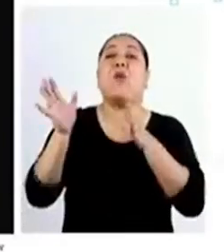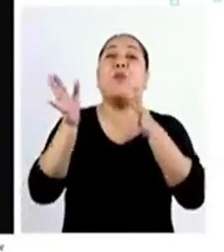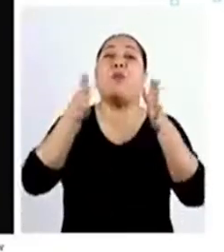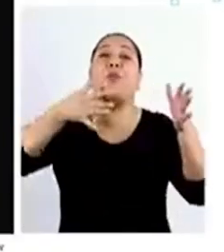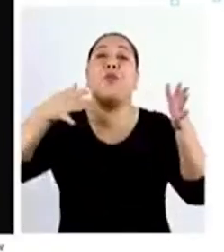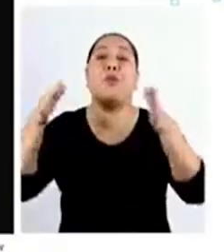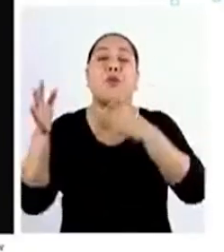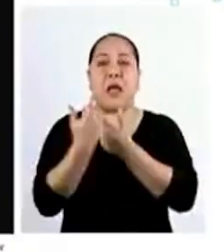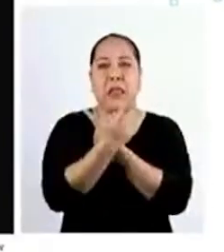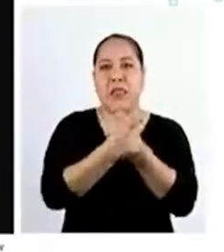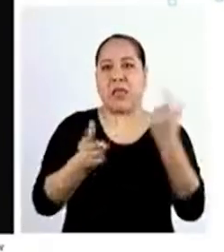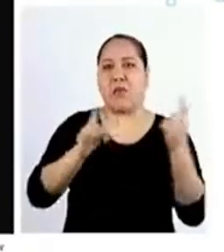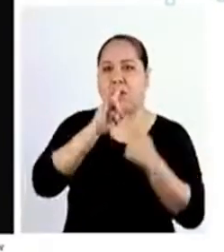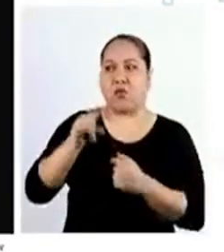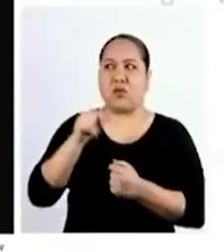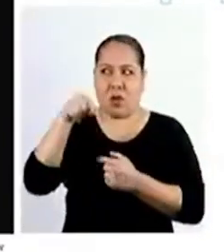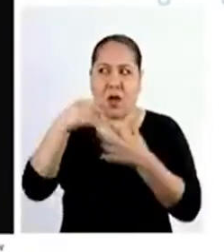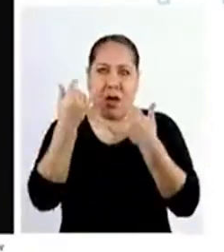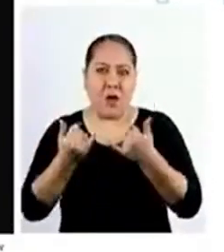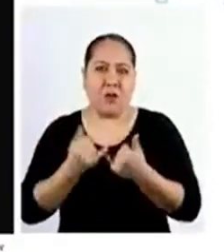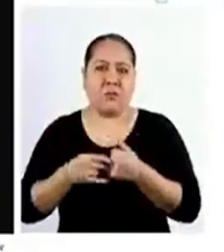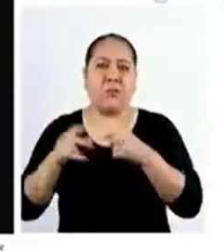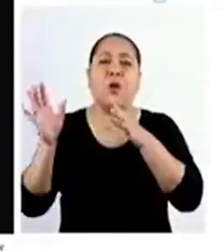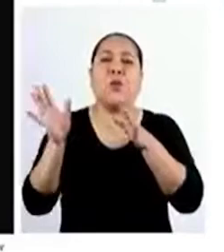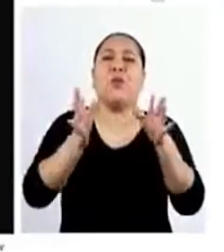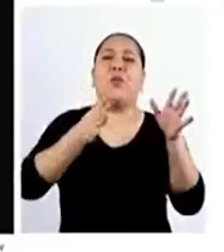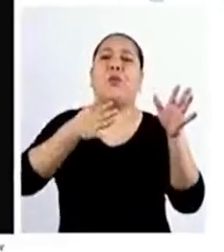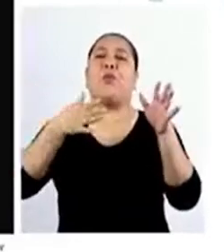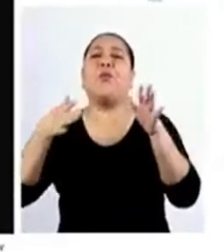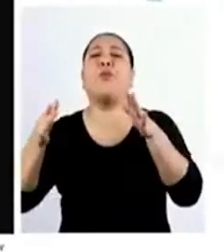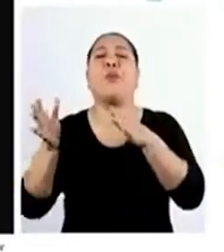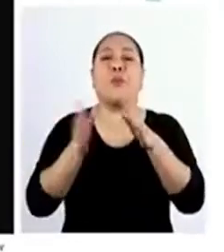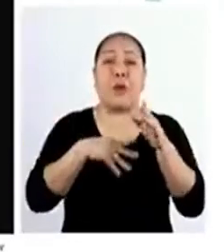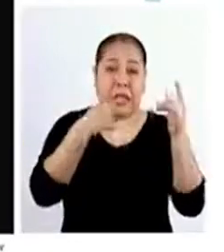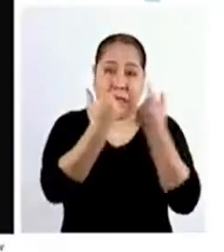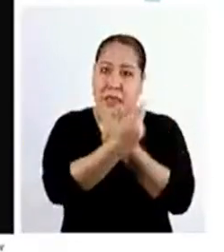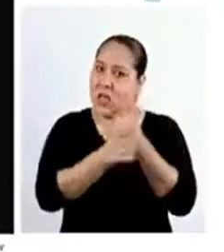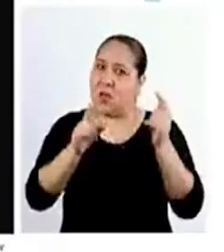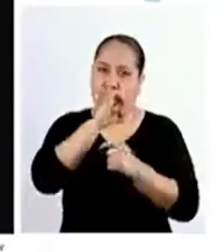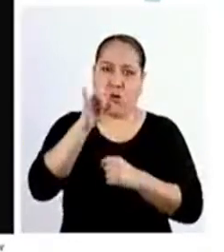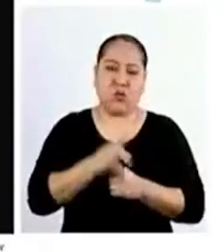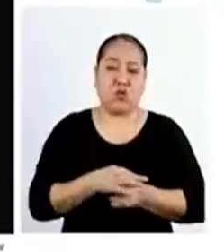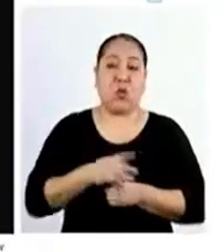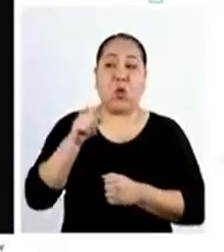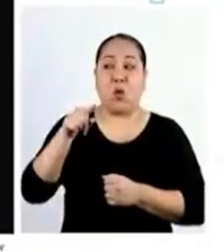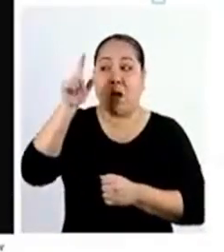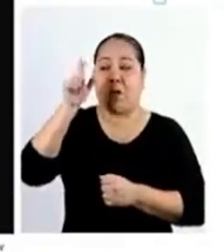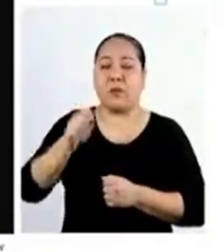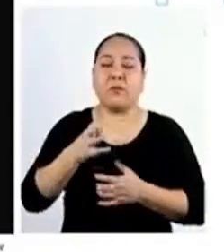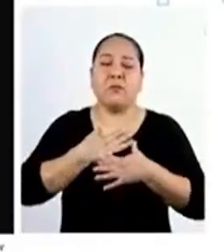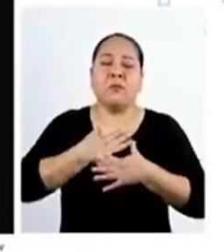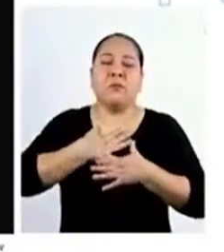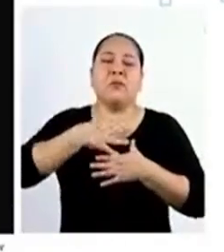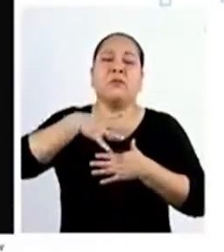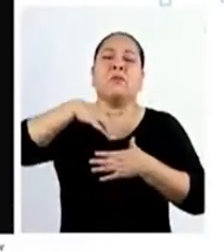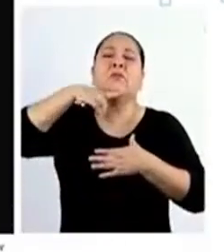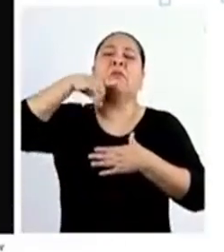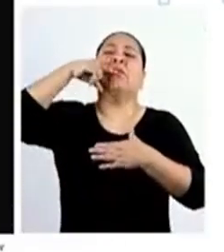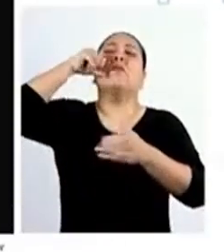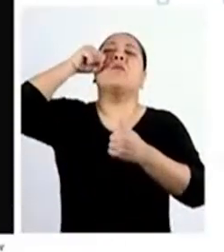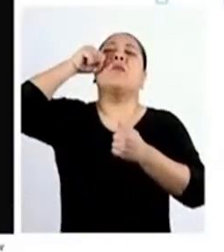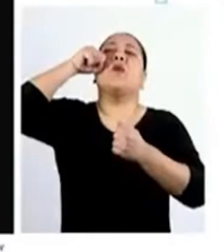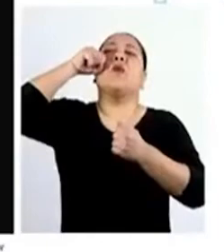de libre uso Incluso ahora se considera al aire como un recurso de libre uso Cuando alguien respira hondo